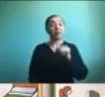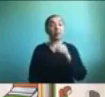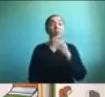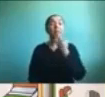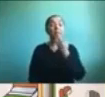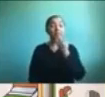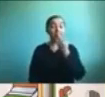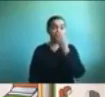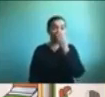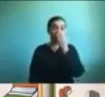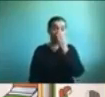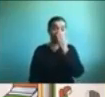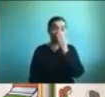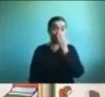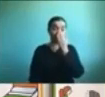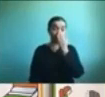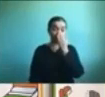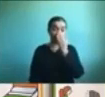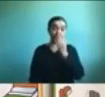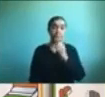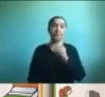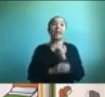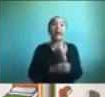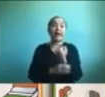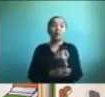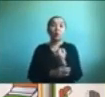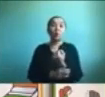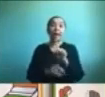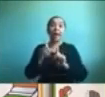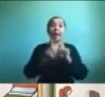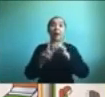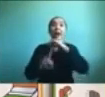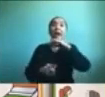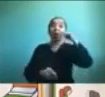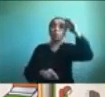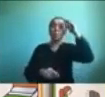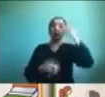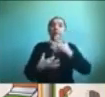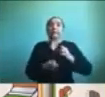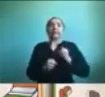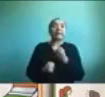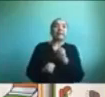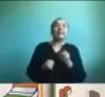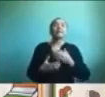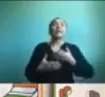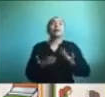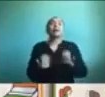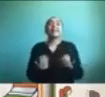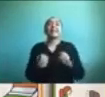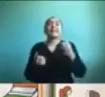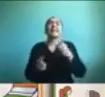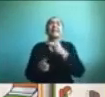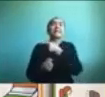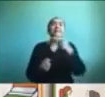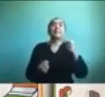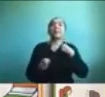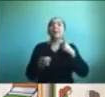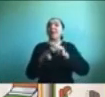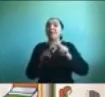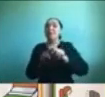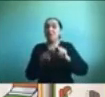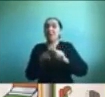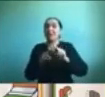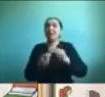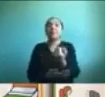adultos a los adultos que somos más ansiosos en planificar nuestra semana y ver qué cosas tenemos que hacer nos ayuda